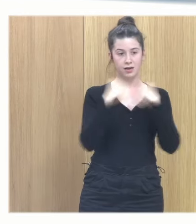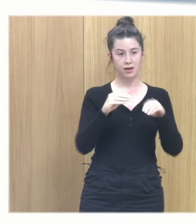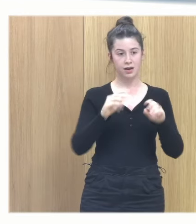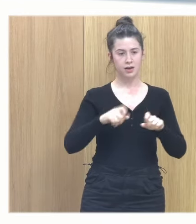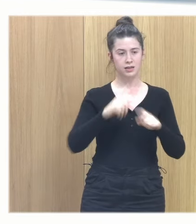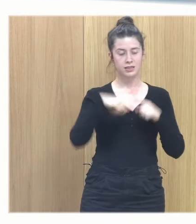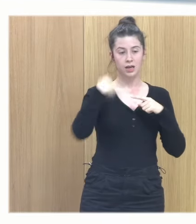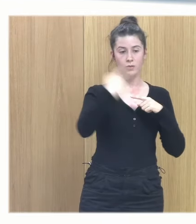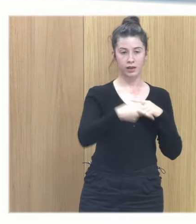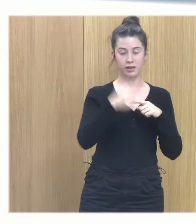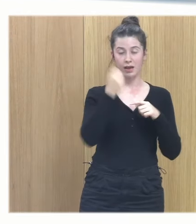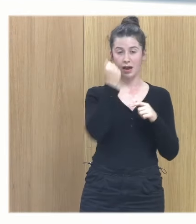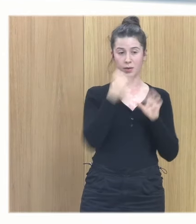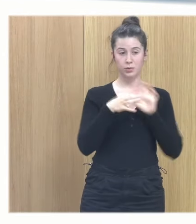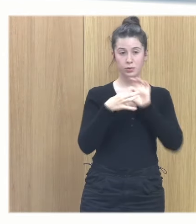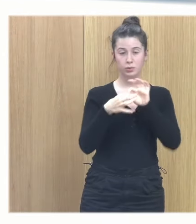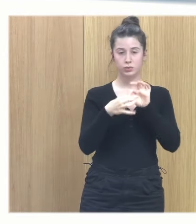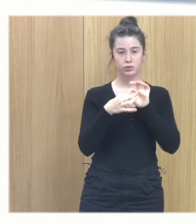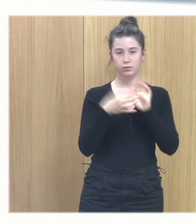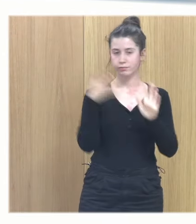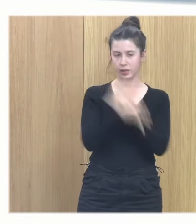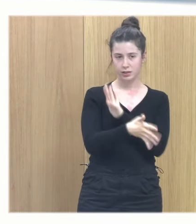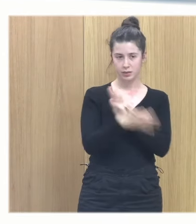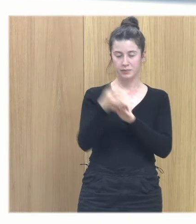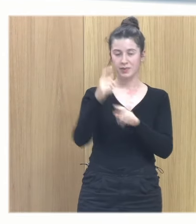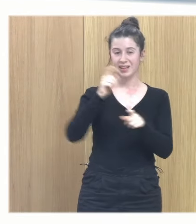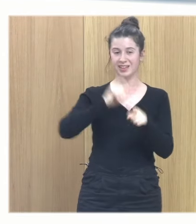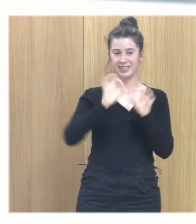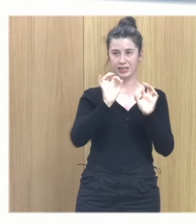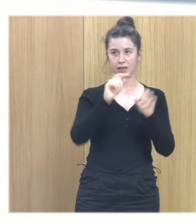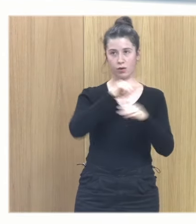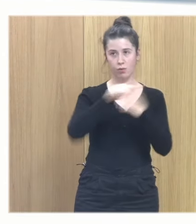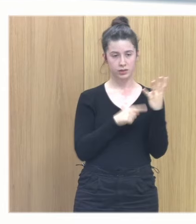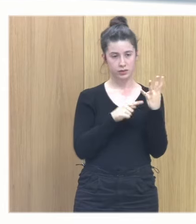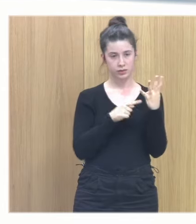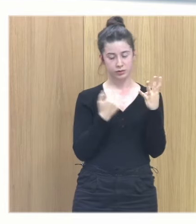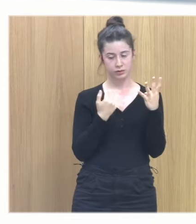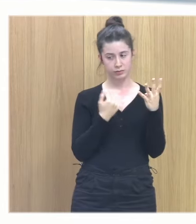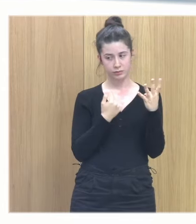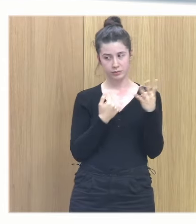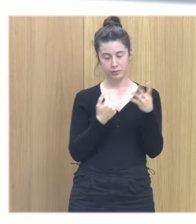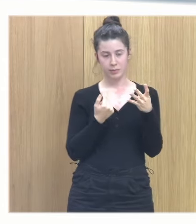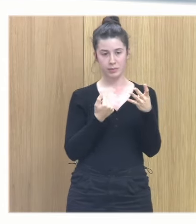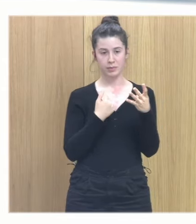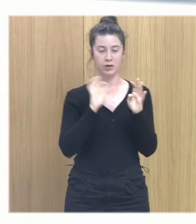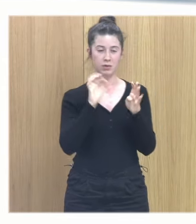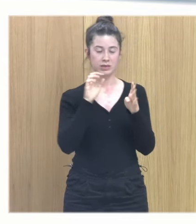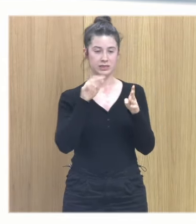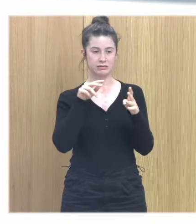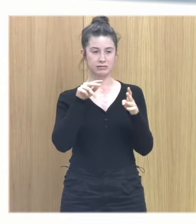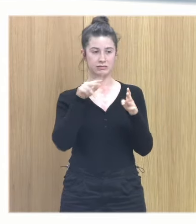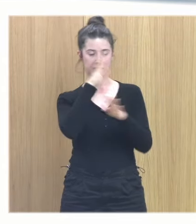toda la vida y que se caracteriza por estas cuatro cosas que se me ha quedado la transparencia mal entonces no